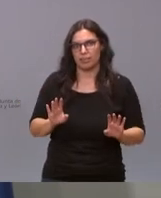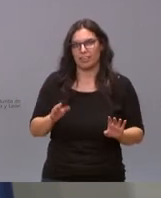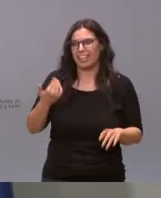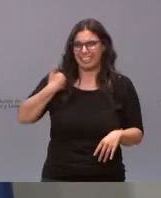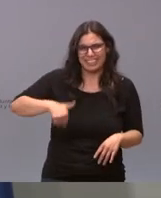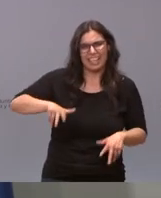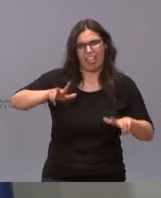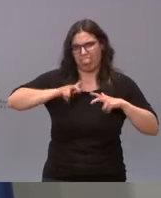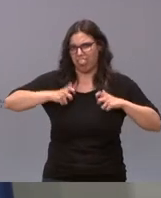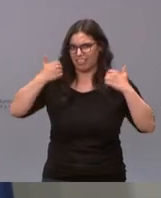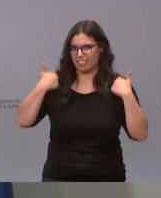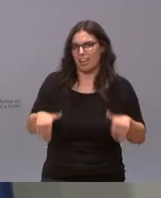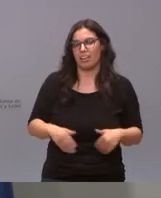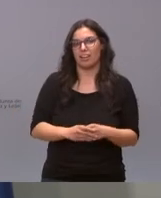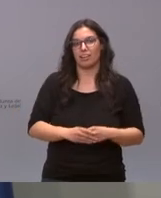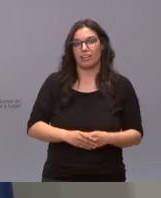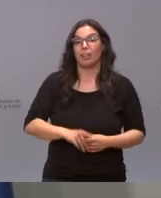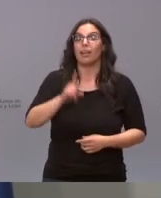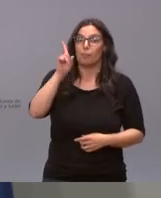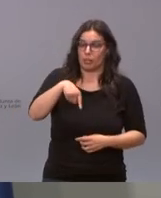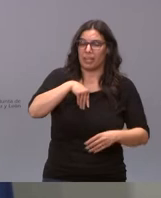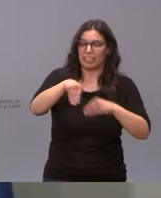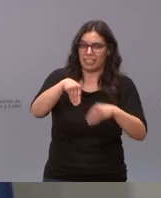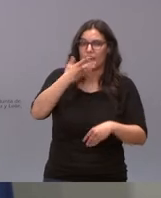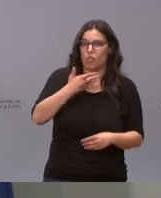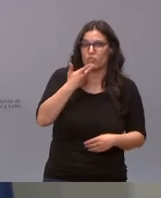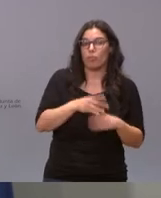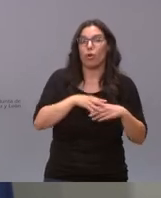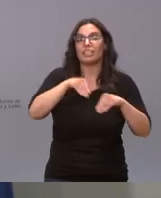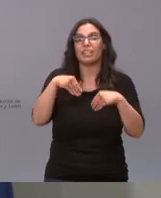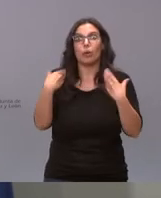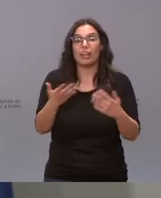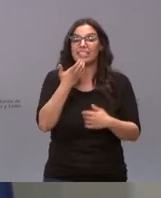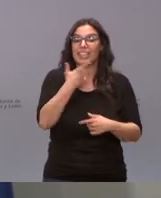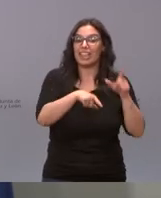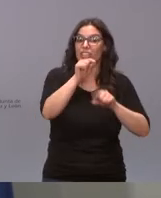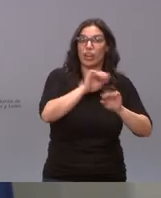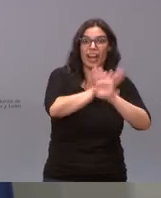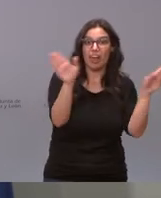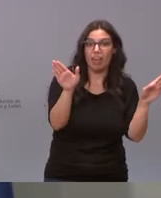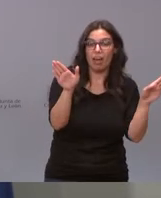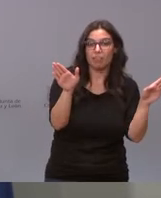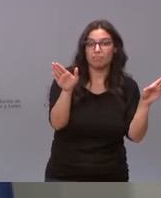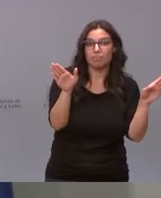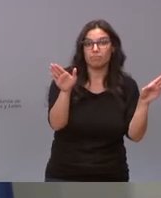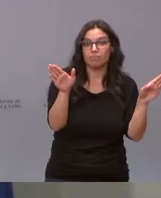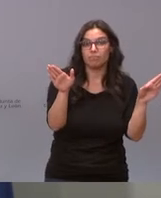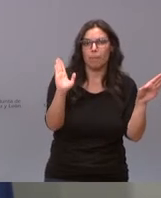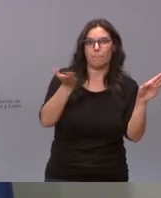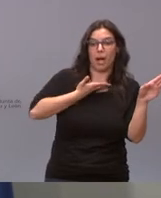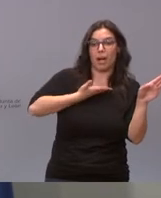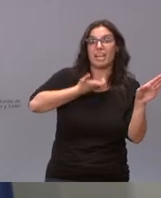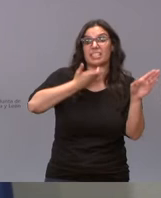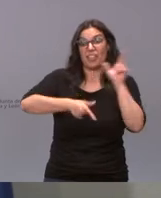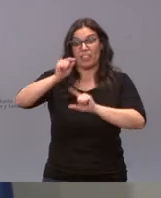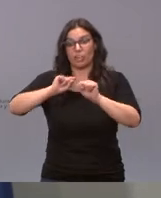sabemos pero también nos sabemos la estrategia y la estrategia es si no tomas decisiones palo si las tomas